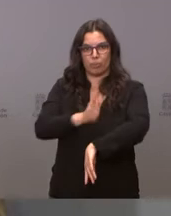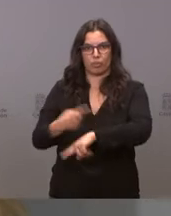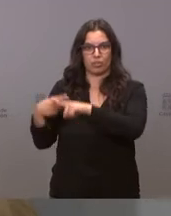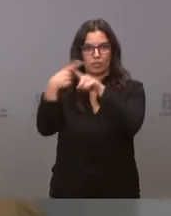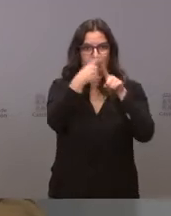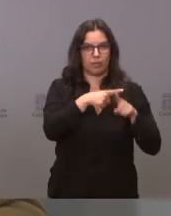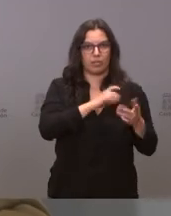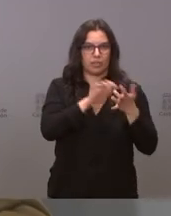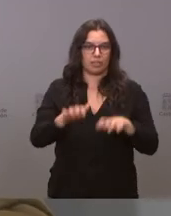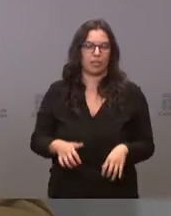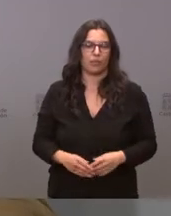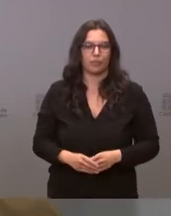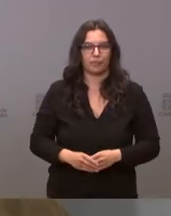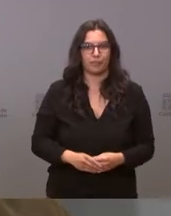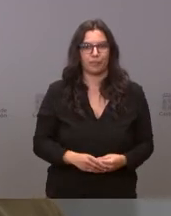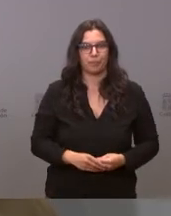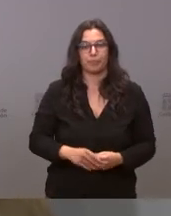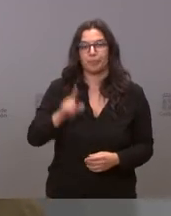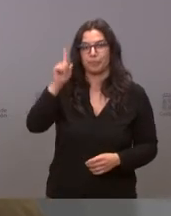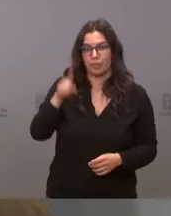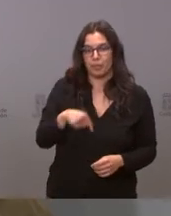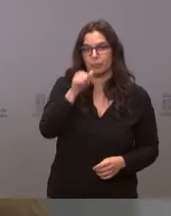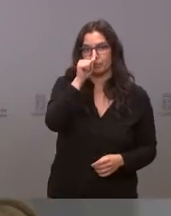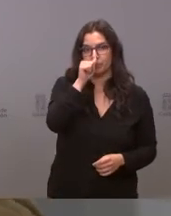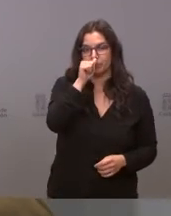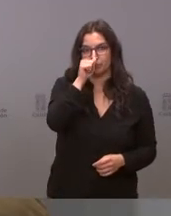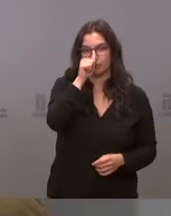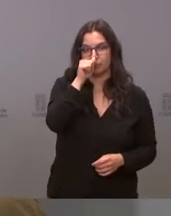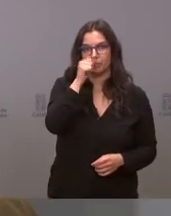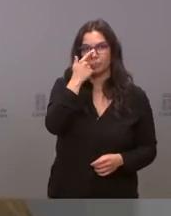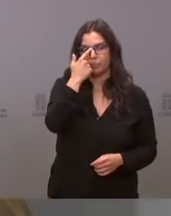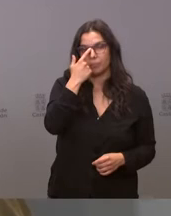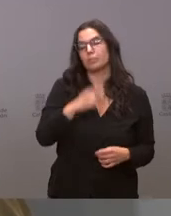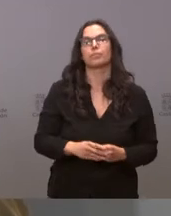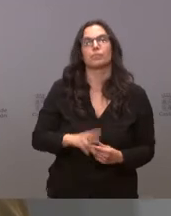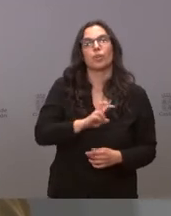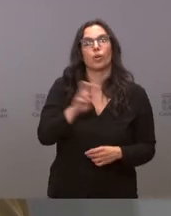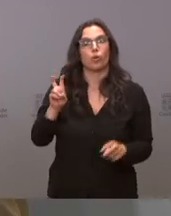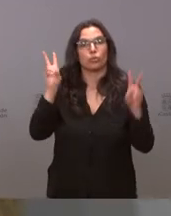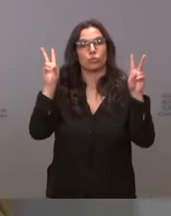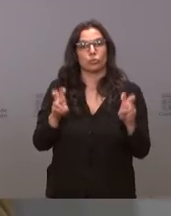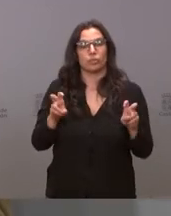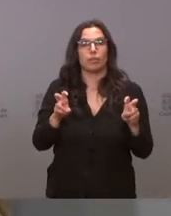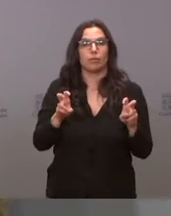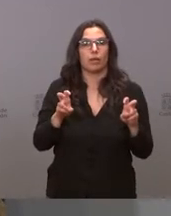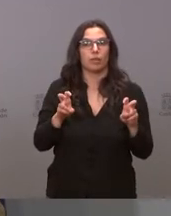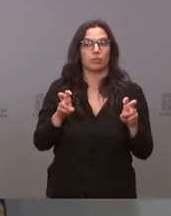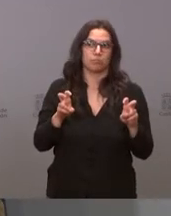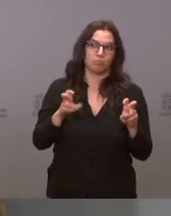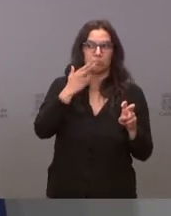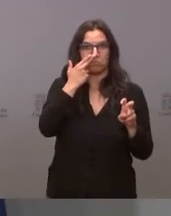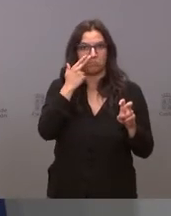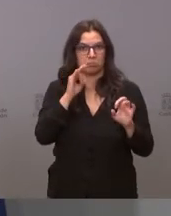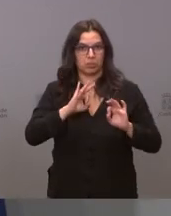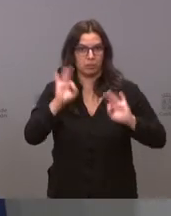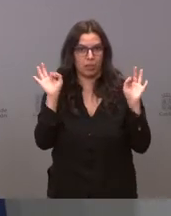nuestra comunidad. También como otros asuntos de especial interés